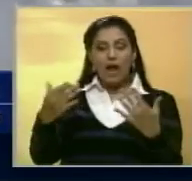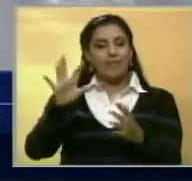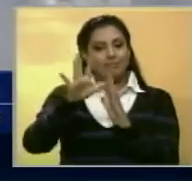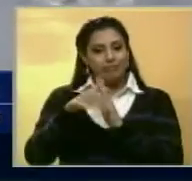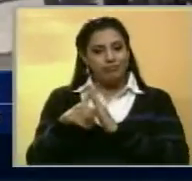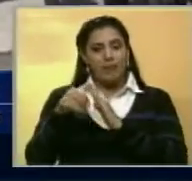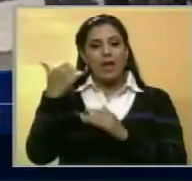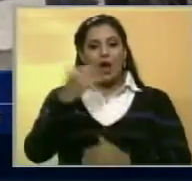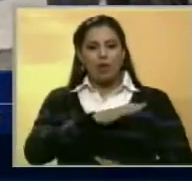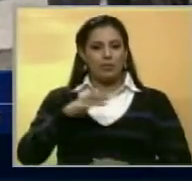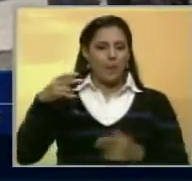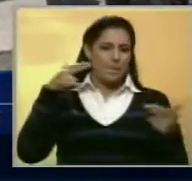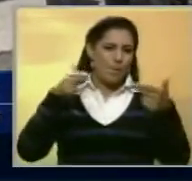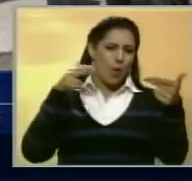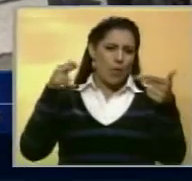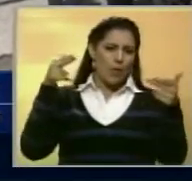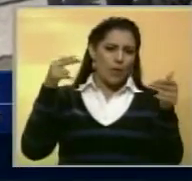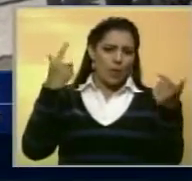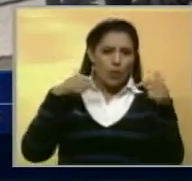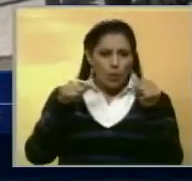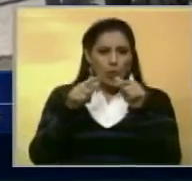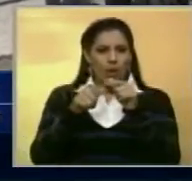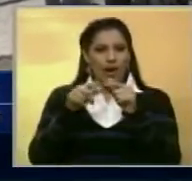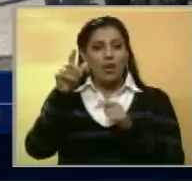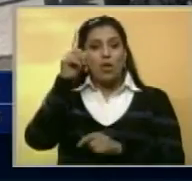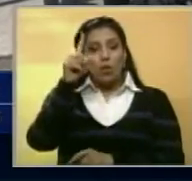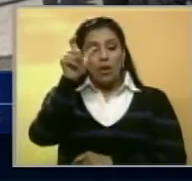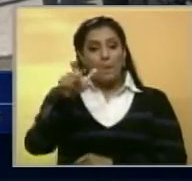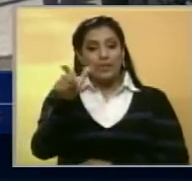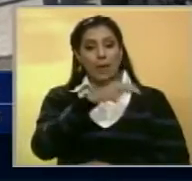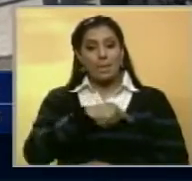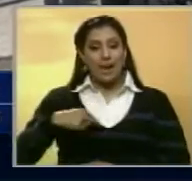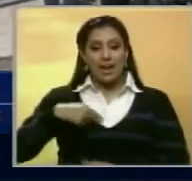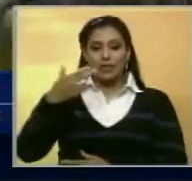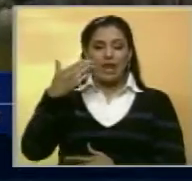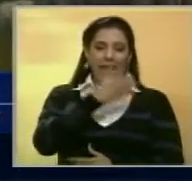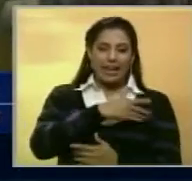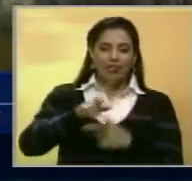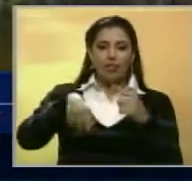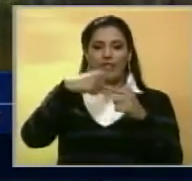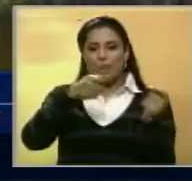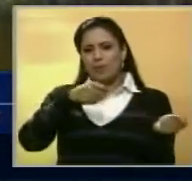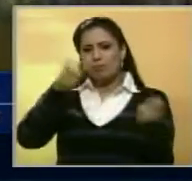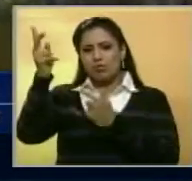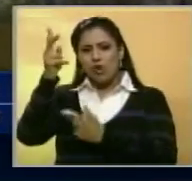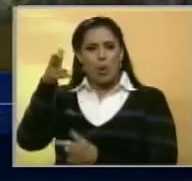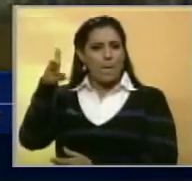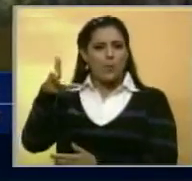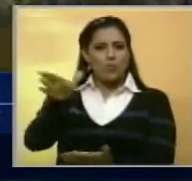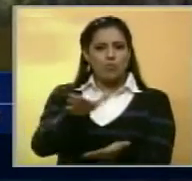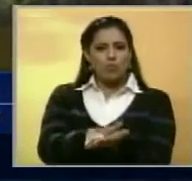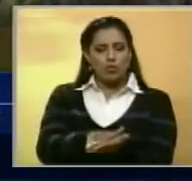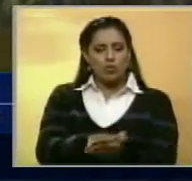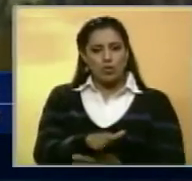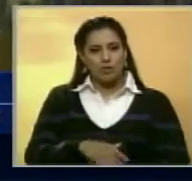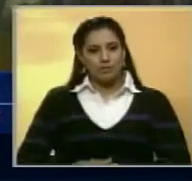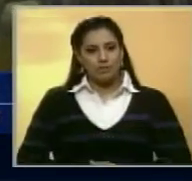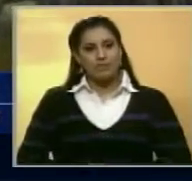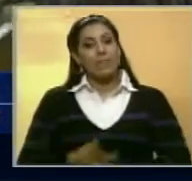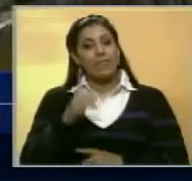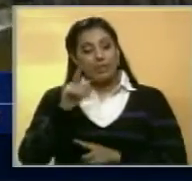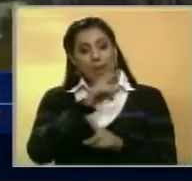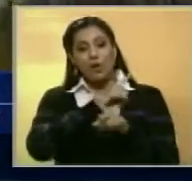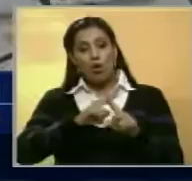intentaron detenerlos y se produjo un enfrentamiento en el que uno de los antisociales resultó herido y murió tras ser trasladado al hospital Domingo Luciani.